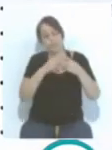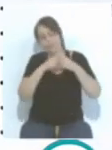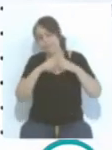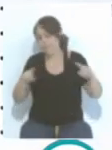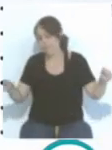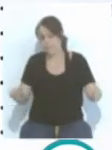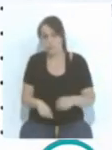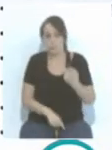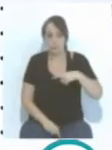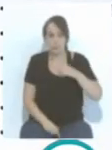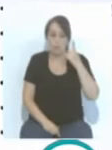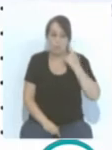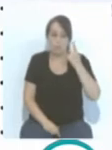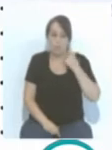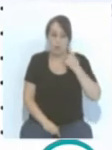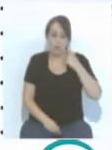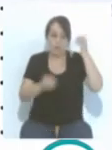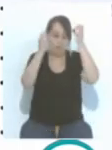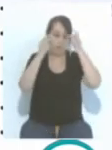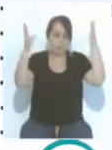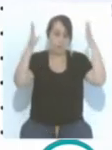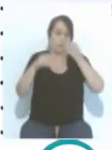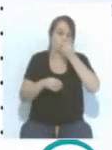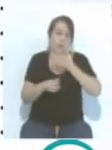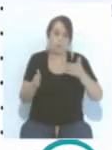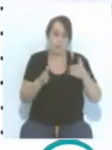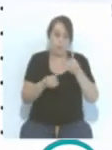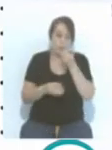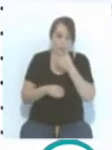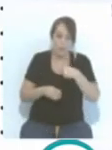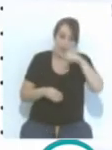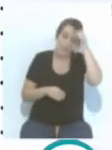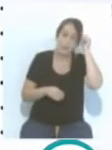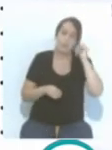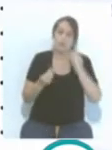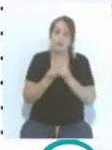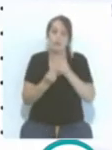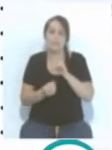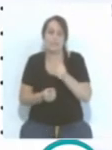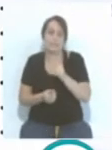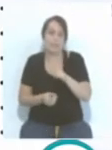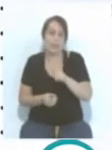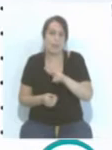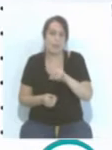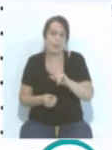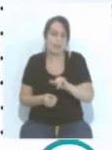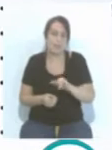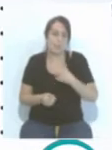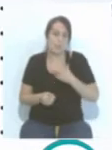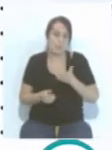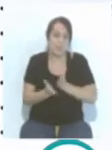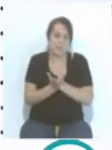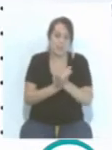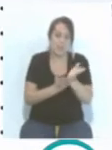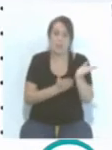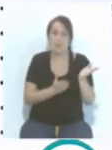acostumbrados, nos hicimos aquella idea tan buena, aquella temporada tan buena de Álvaro y Salvi, que eran diagonales hacia adentro del área, y por